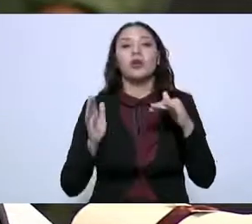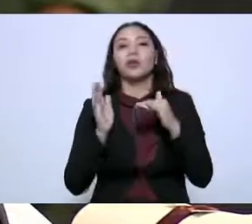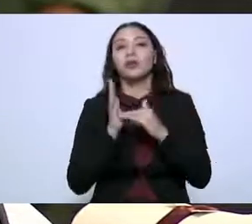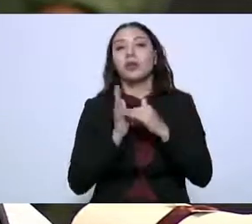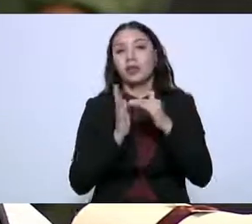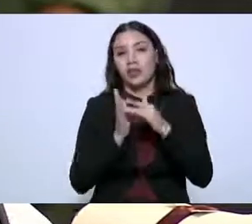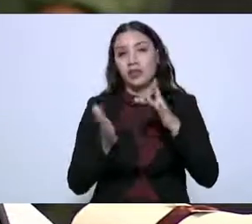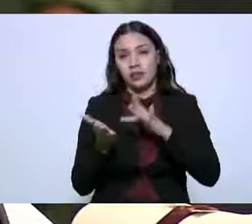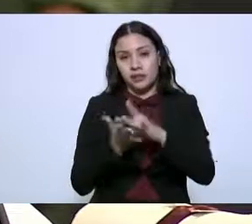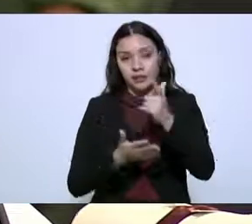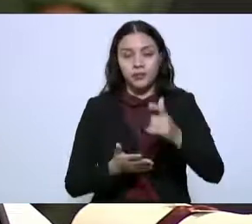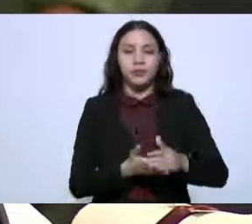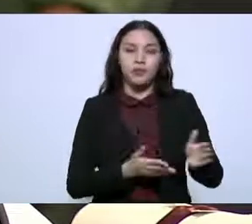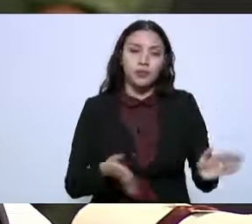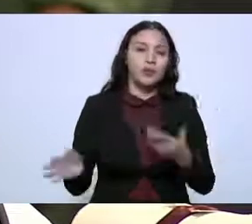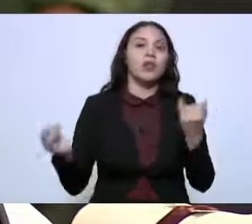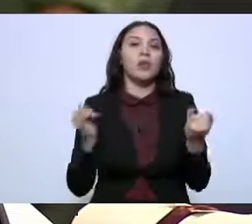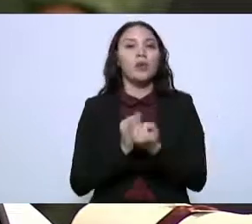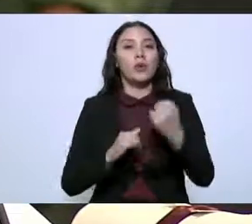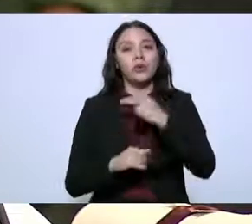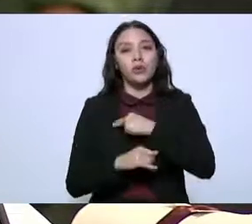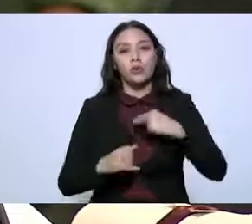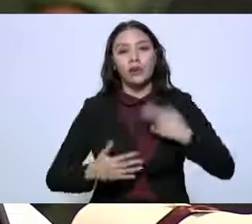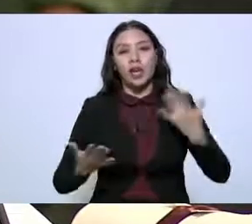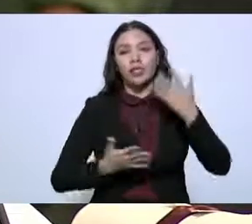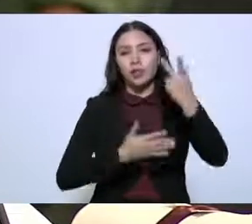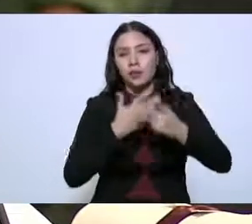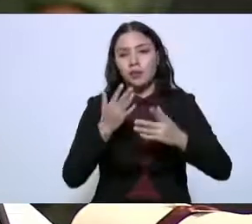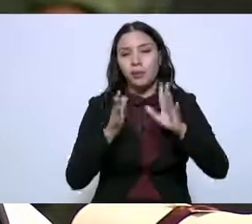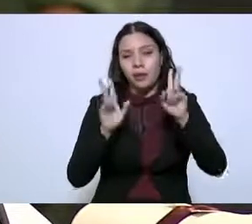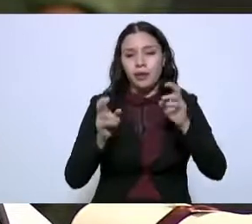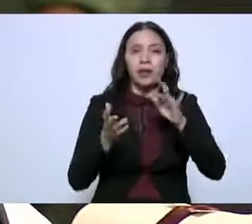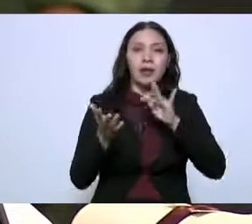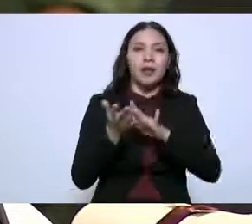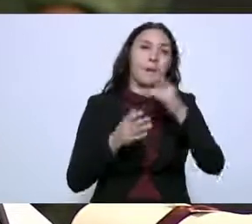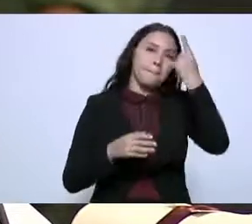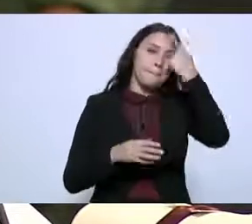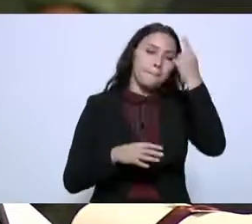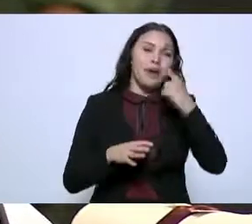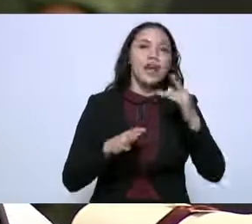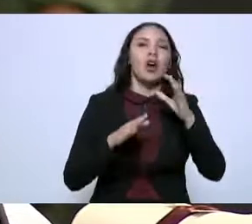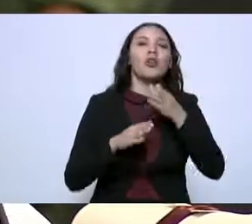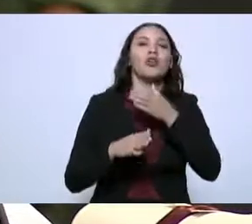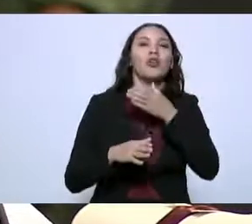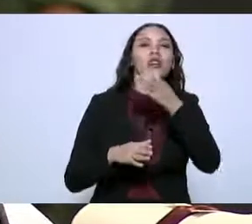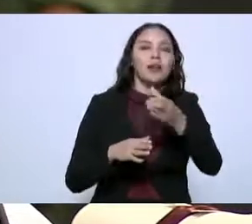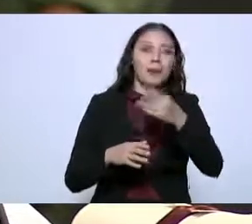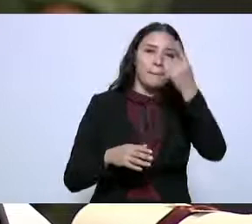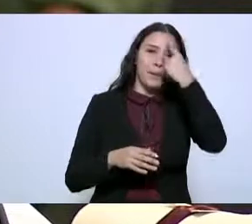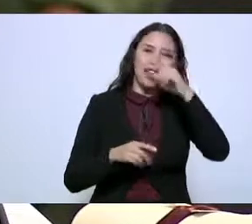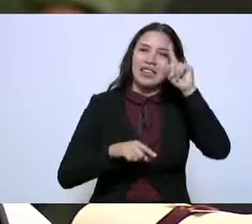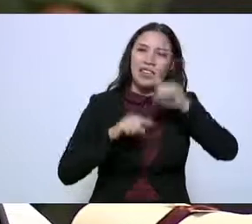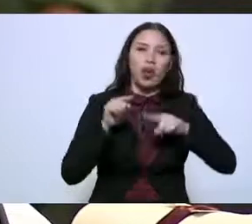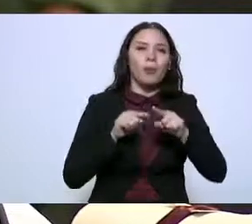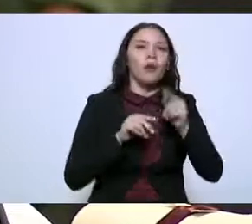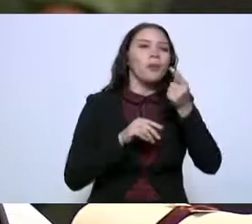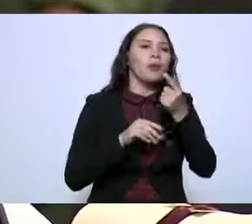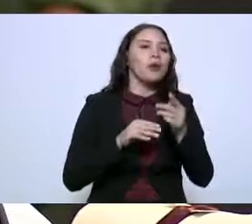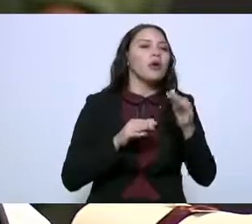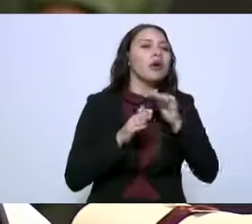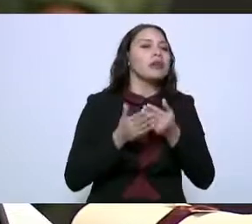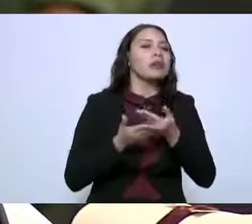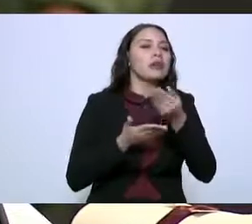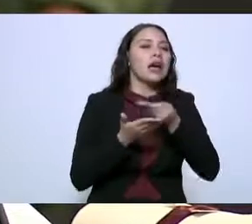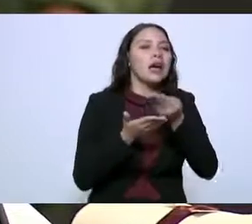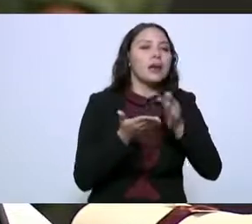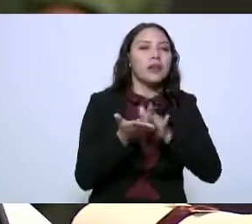También hemos venido implementando la reforma en materia de subcontratación, eliminar la subcontratación o el outsourcing.